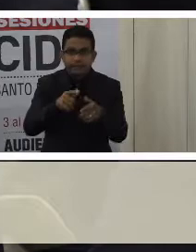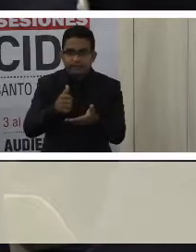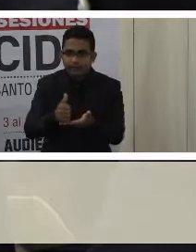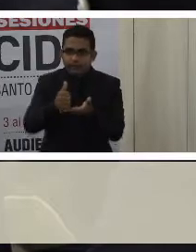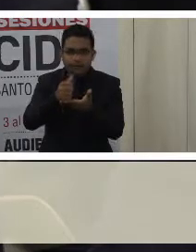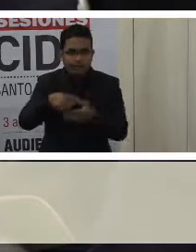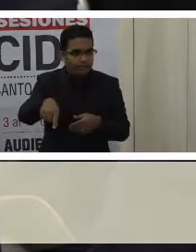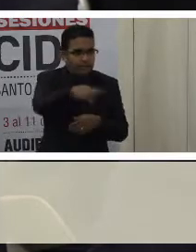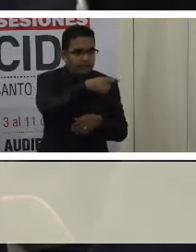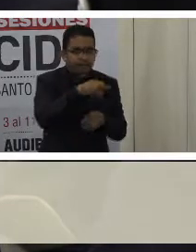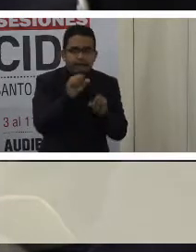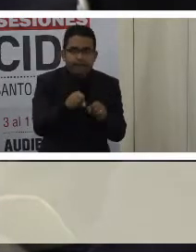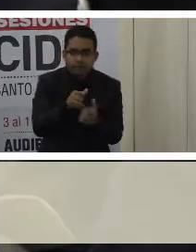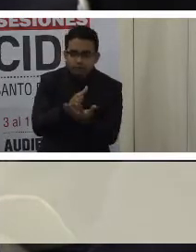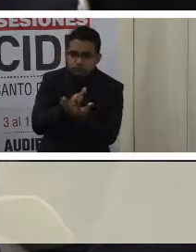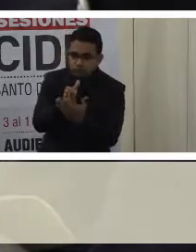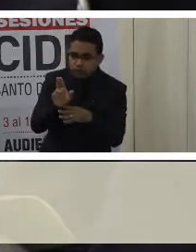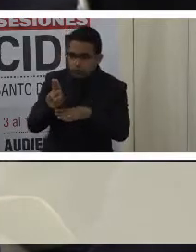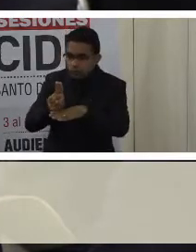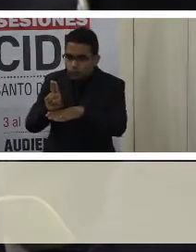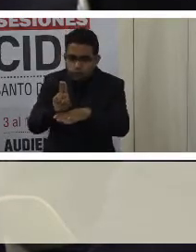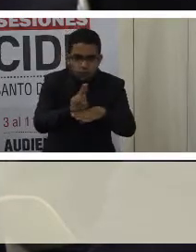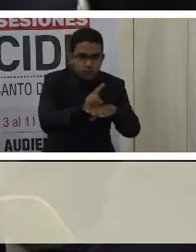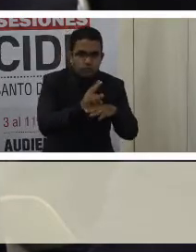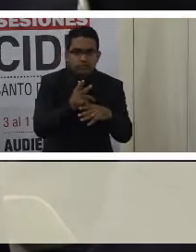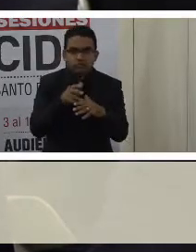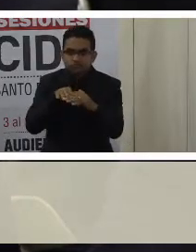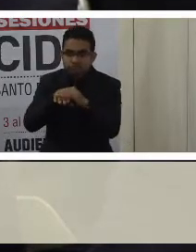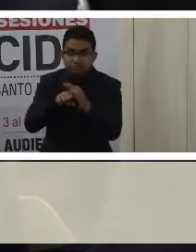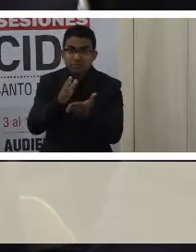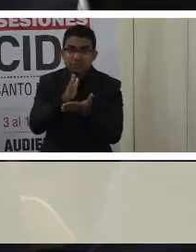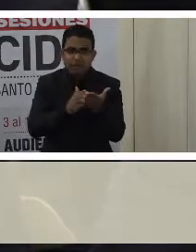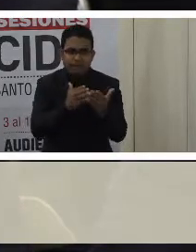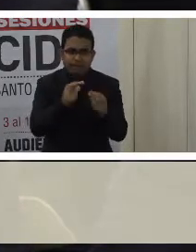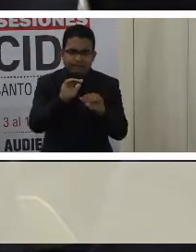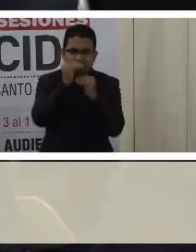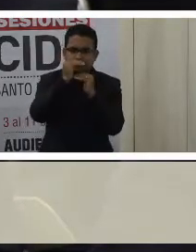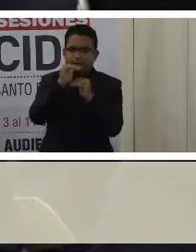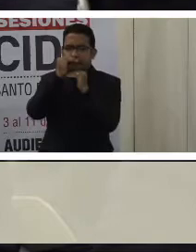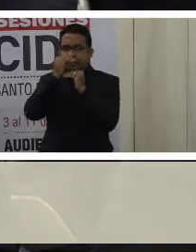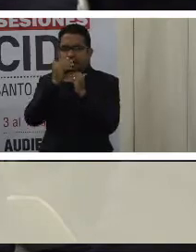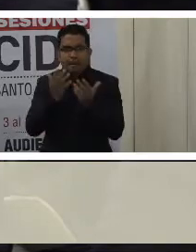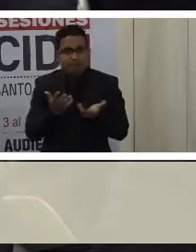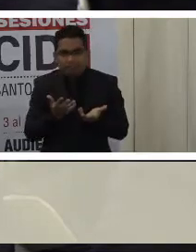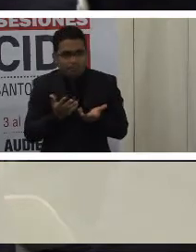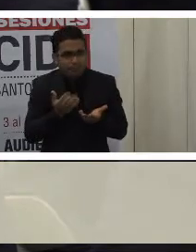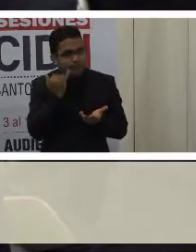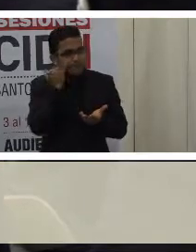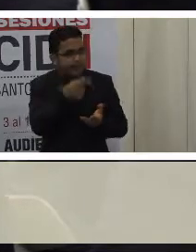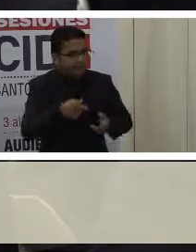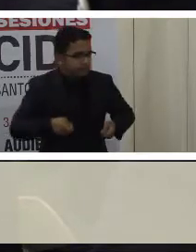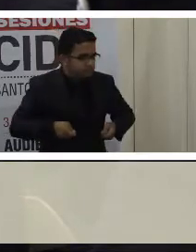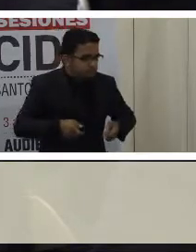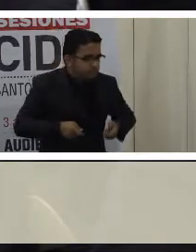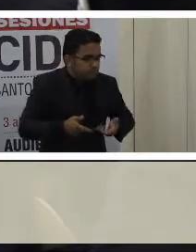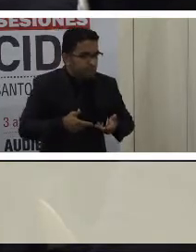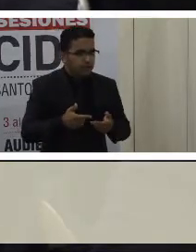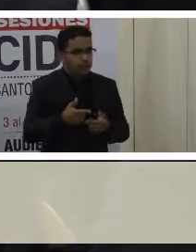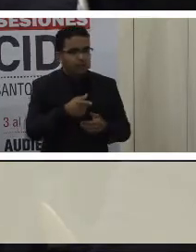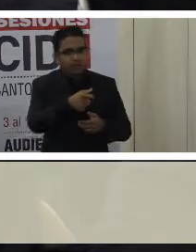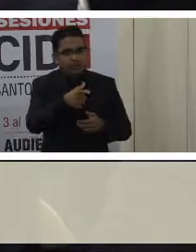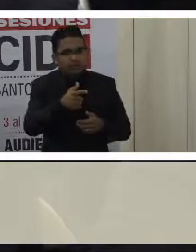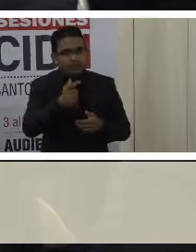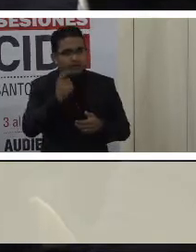habilitar, rehabilitar o compensar algunas de las limitaciones funcionales, motrices, sensoriales o intelectuales